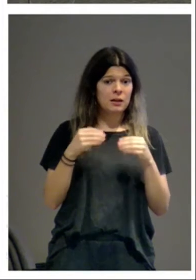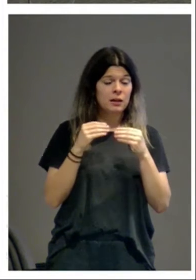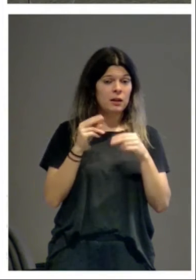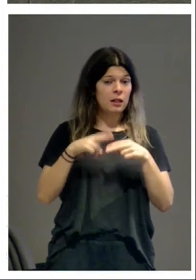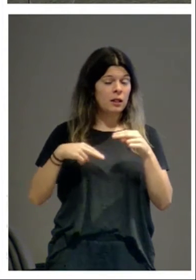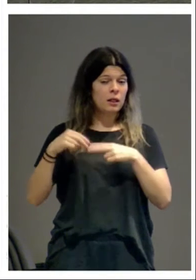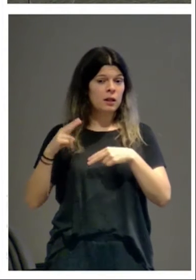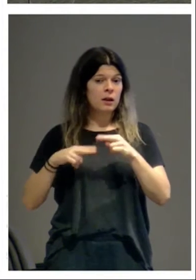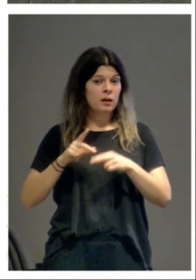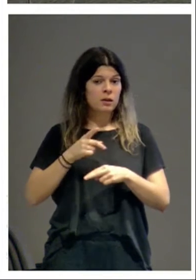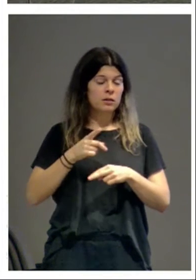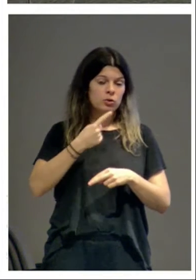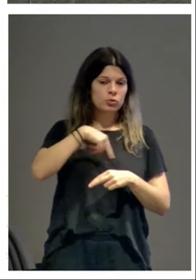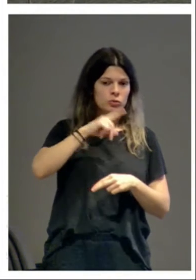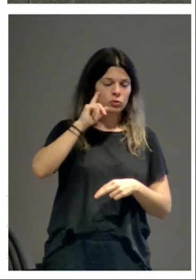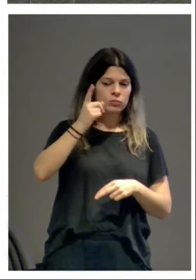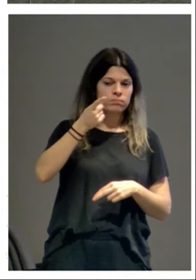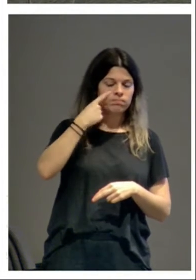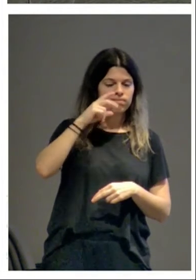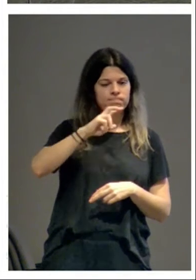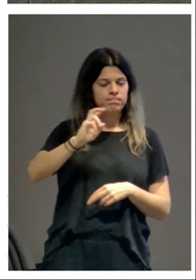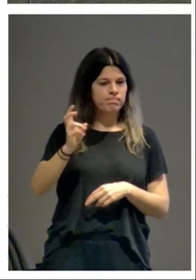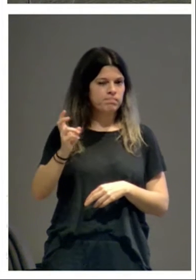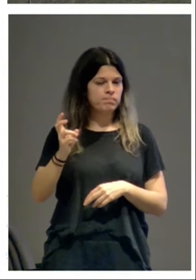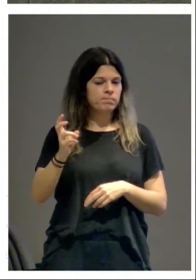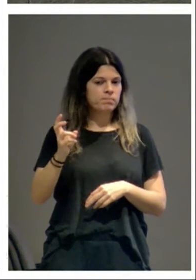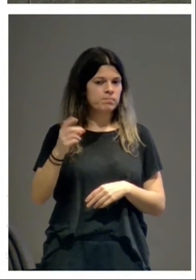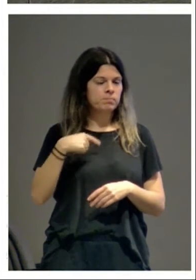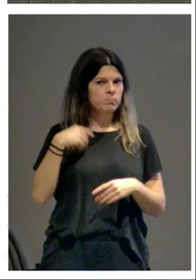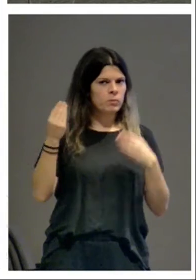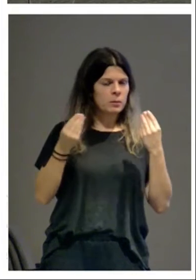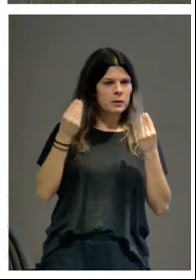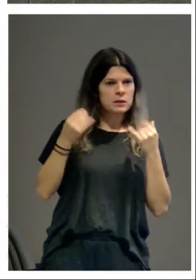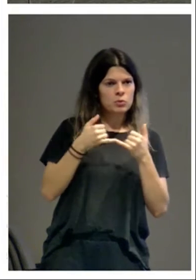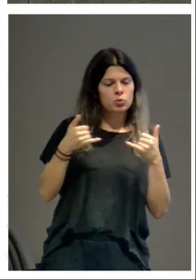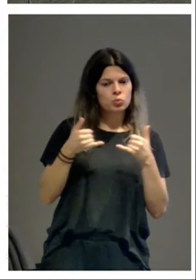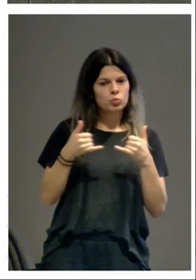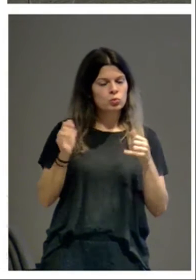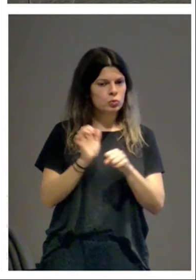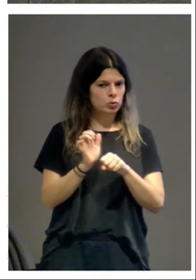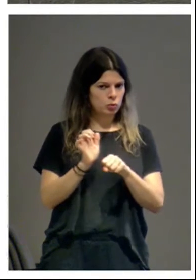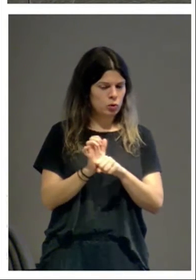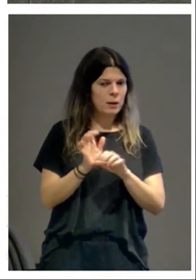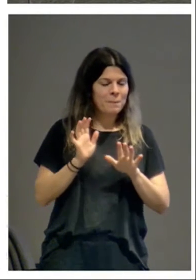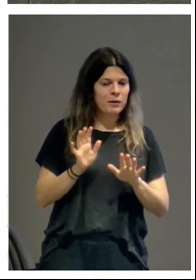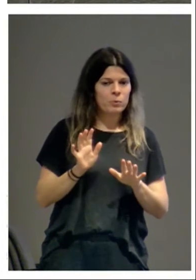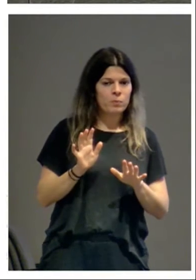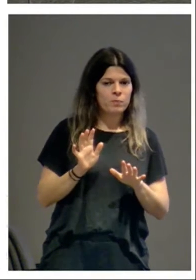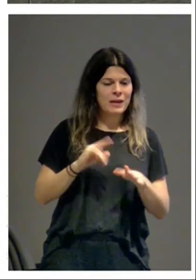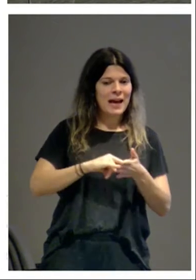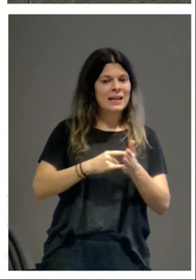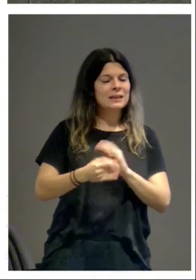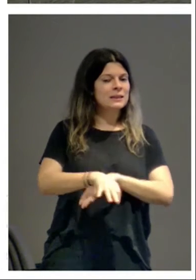nos dimos cuenta de otra cosa. A ver, hemos pensado en la conexión escultórica, pero ¿qué hay de la